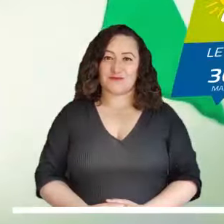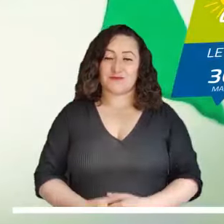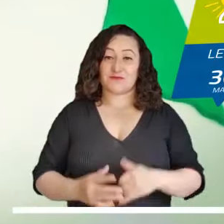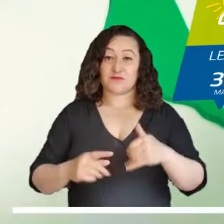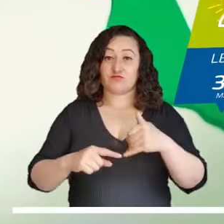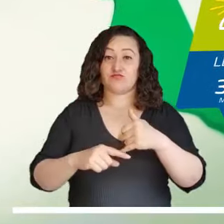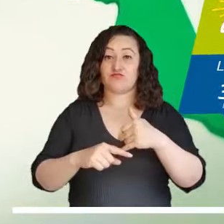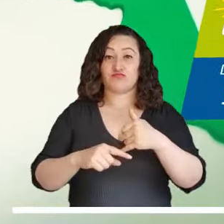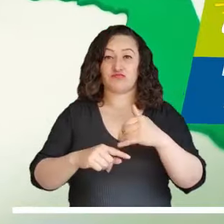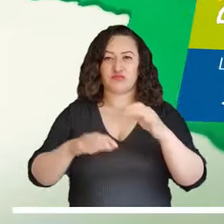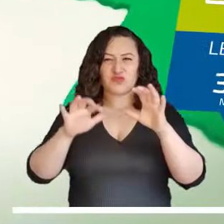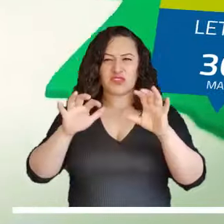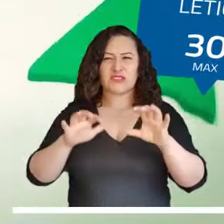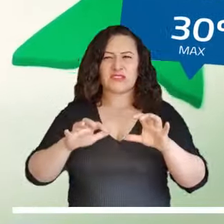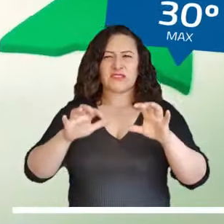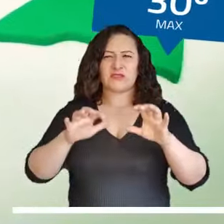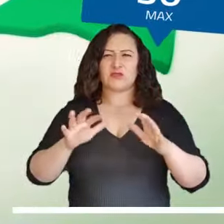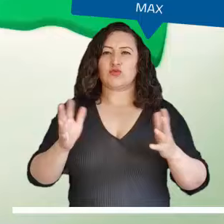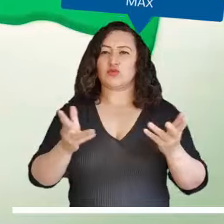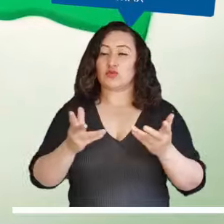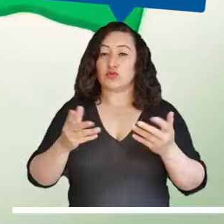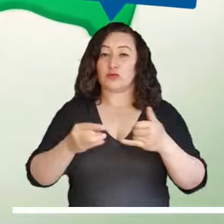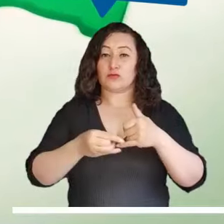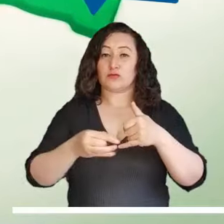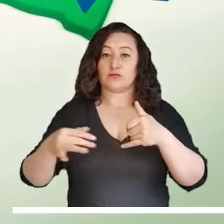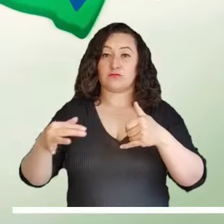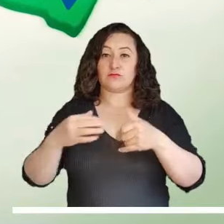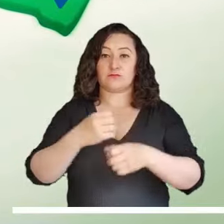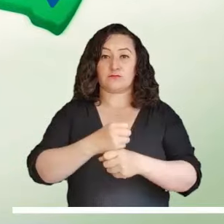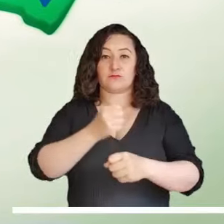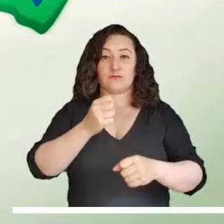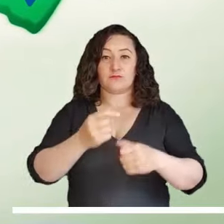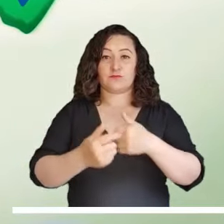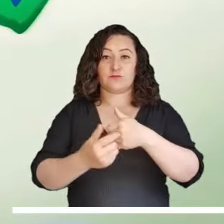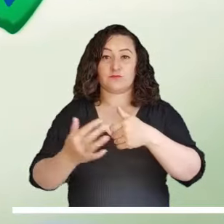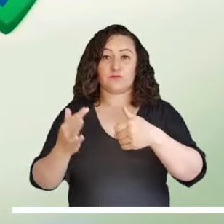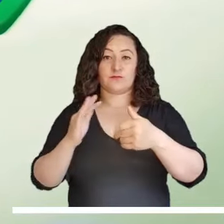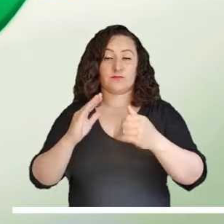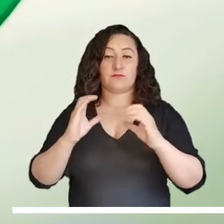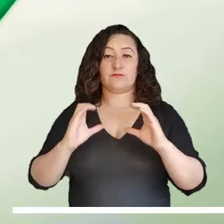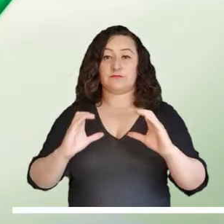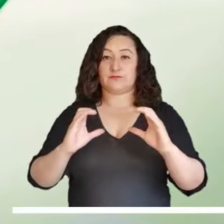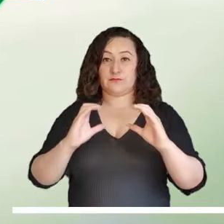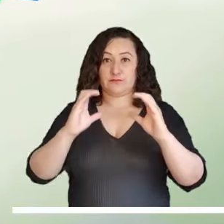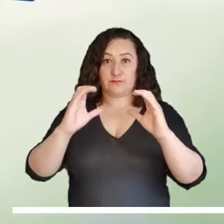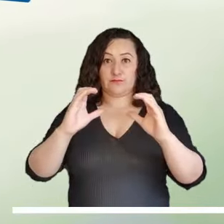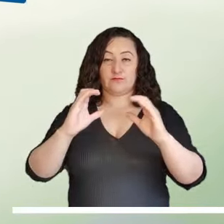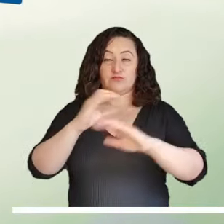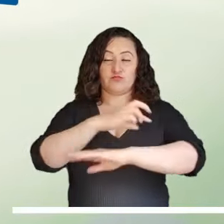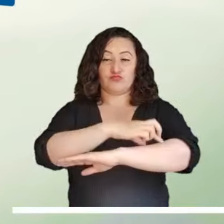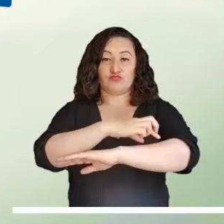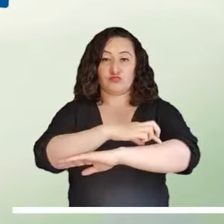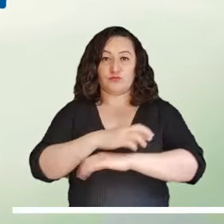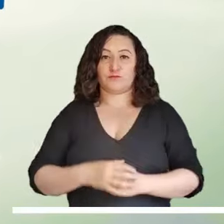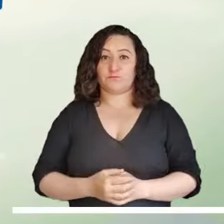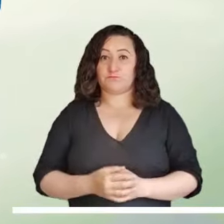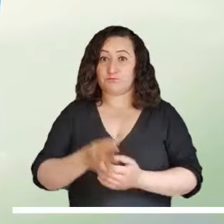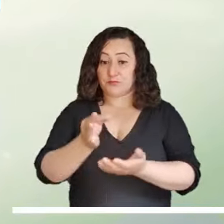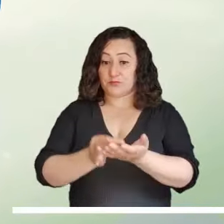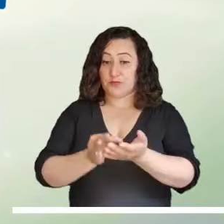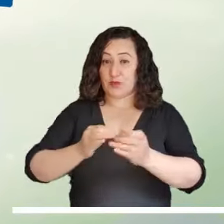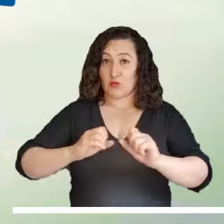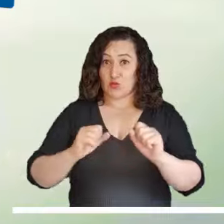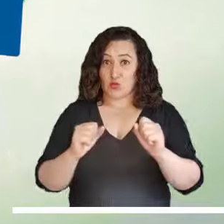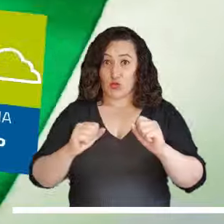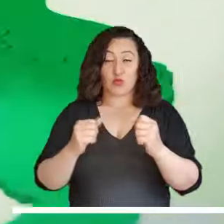aguas amazónicas podrían sorprender a los habitantes de Guainía, Baupés, Guaviare, Caquetá y Putumayo. En la capital